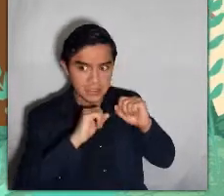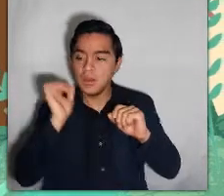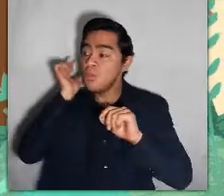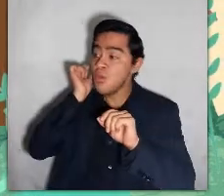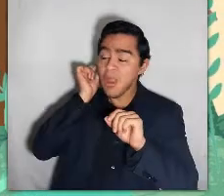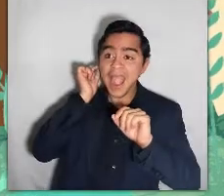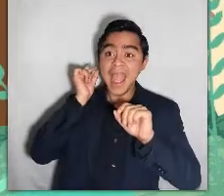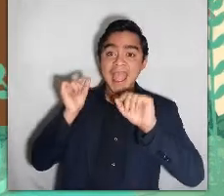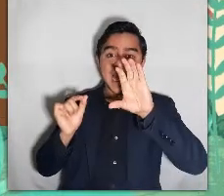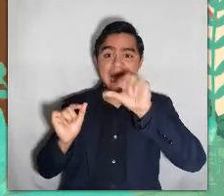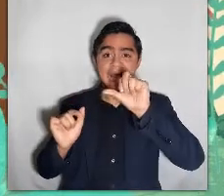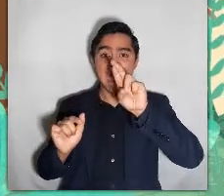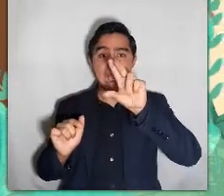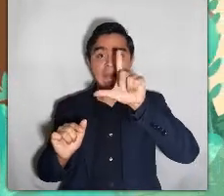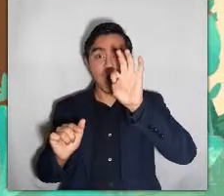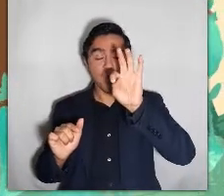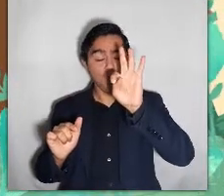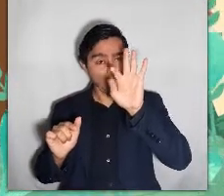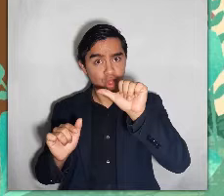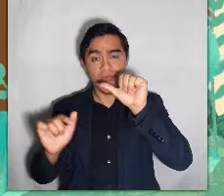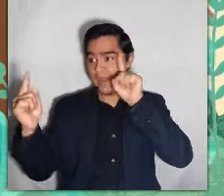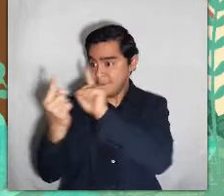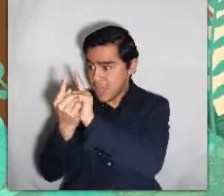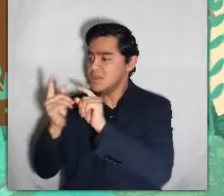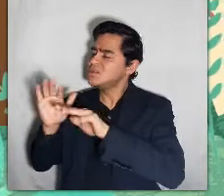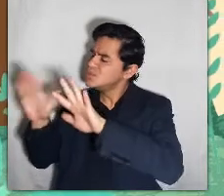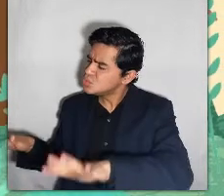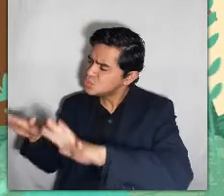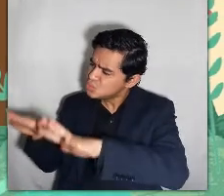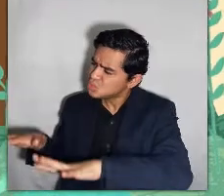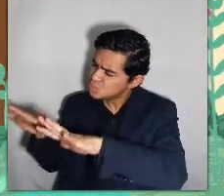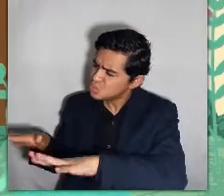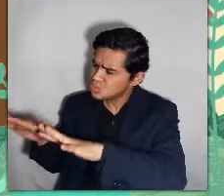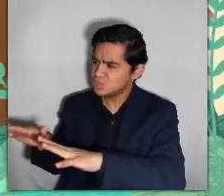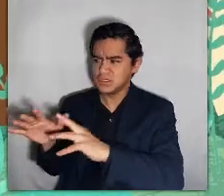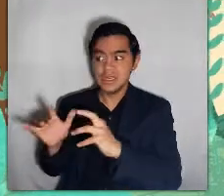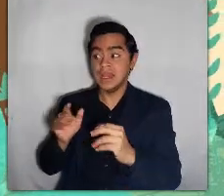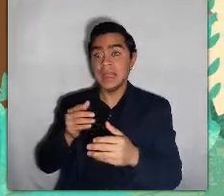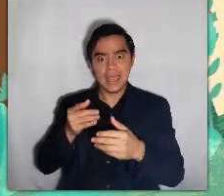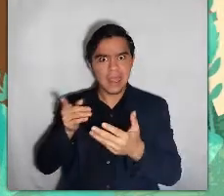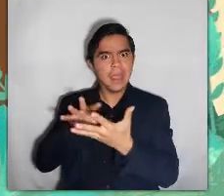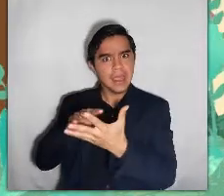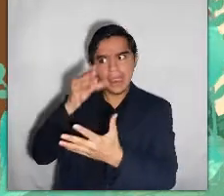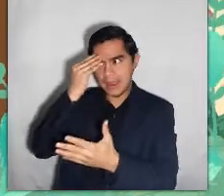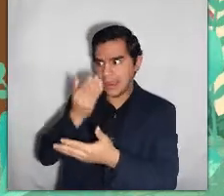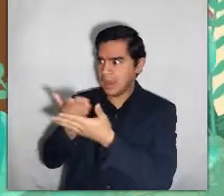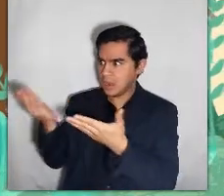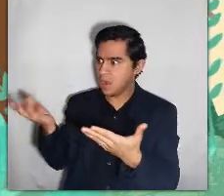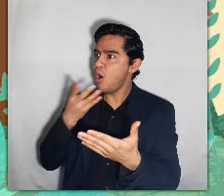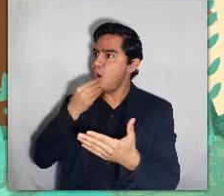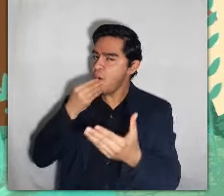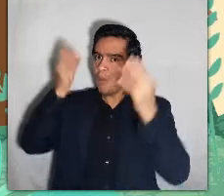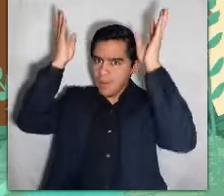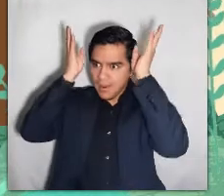y aunque Carlota intentó consolarlo, no hubo manera de que parase. Carlota aprendió que los chicos también